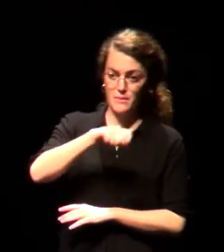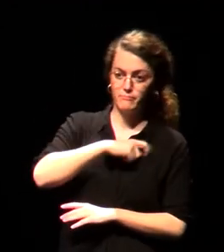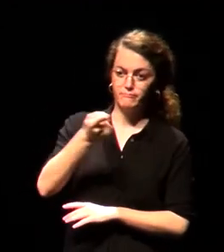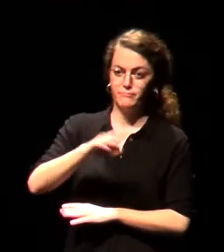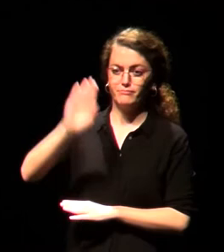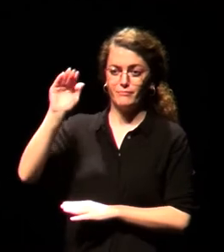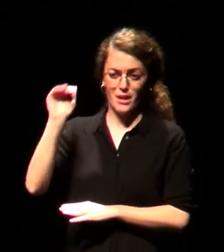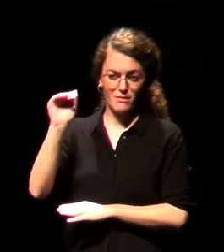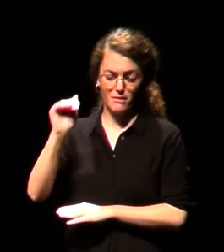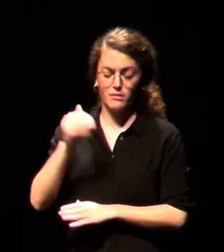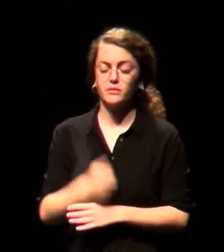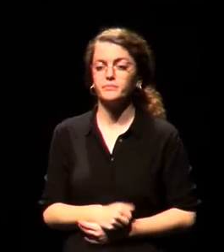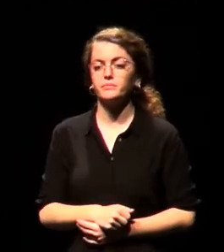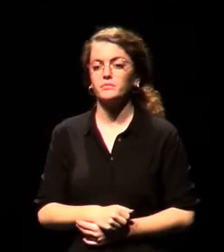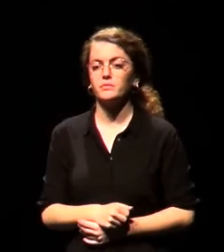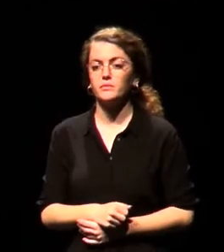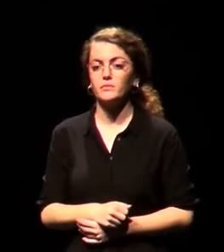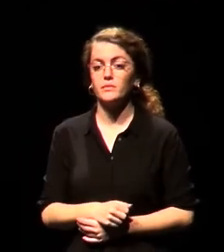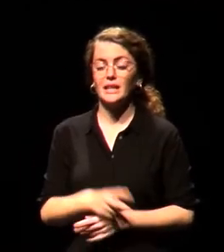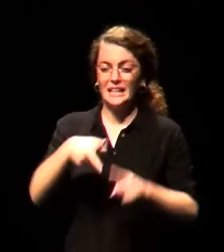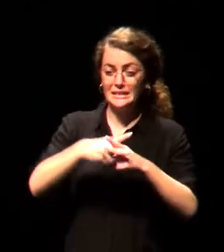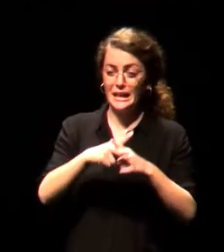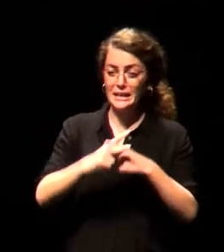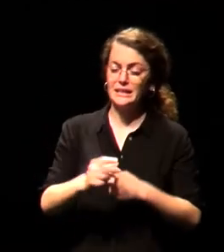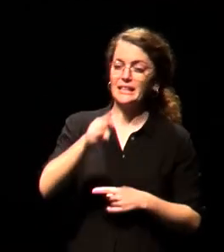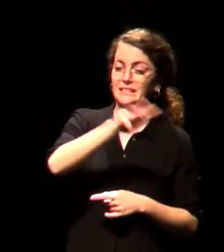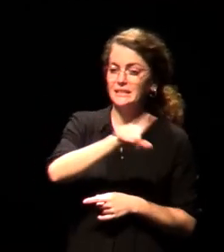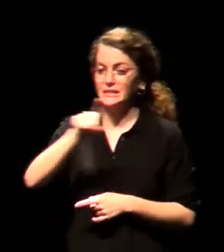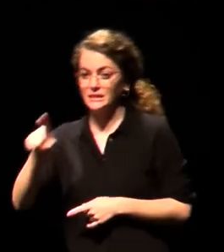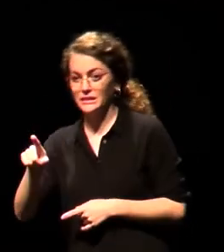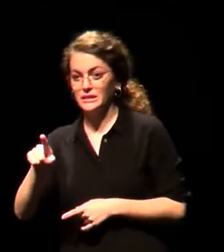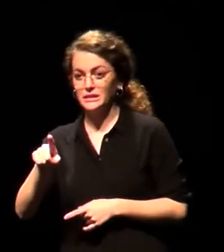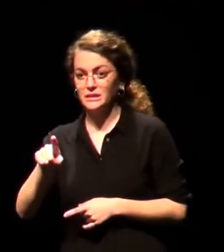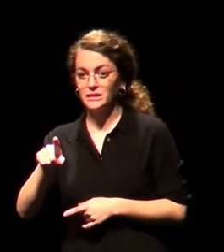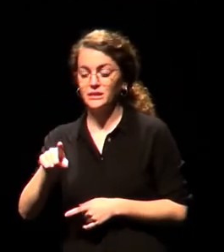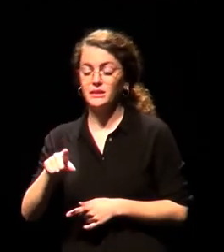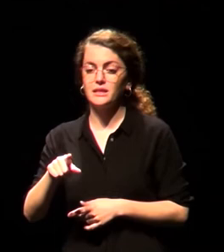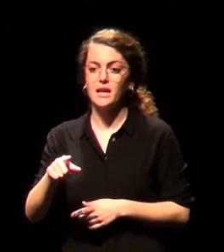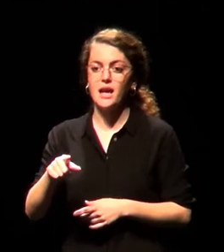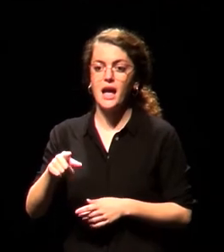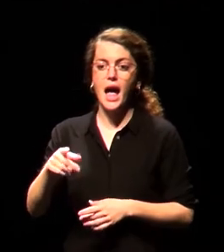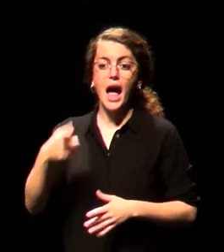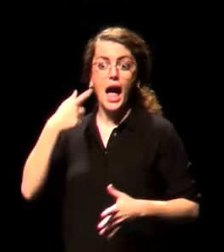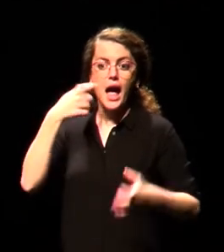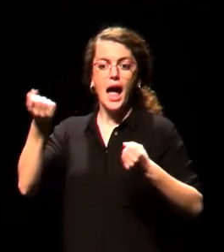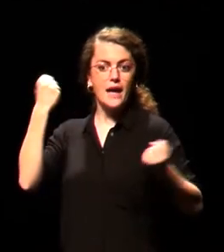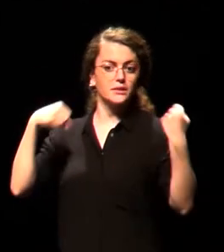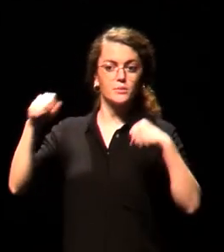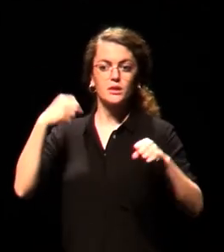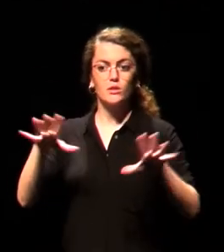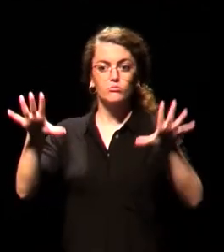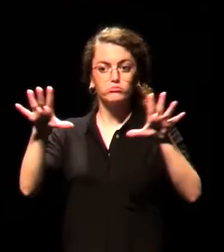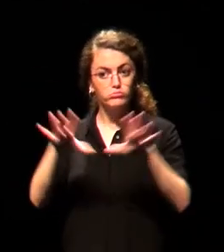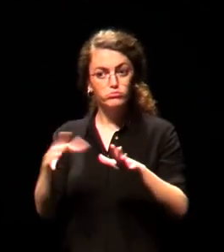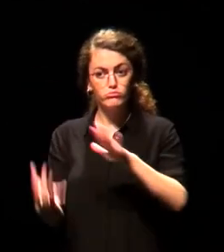nuestras fronteras. Se habrán desarrollado 31 talleres y se habrán programado 10 espectáculos creados en torno a las